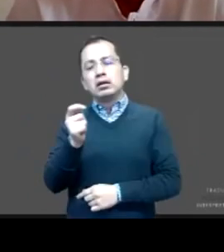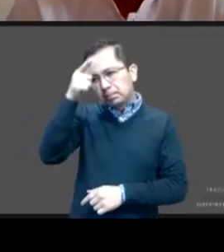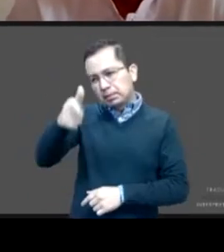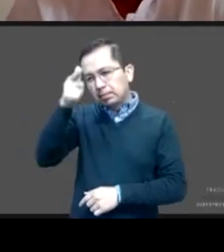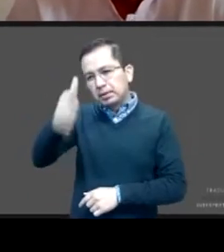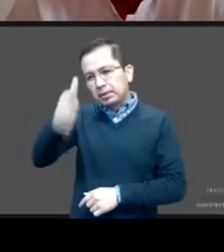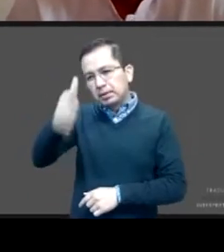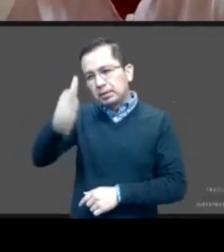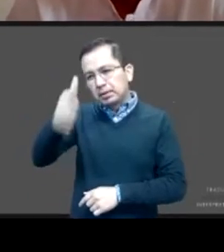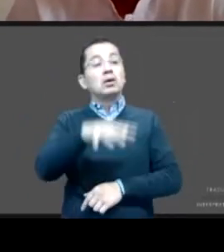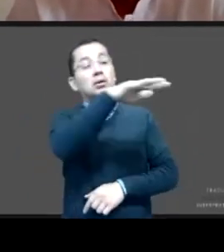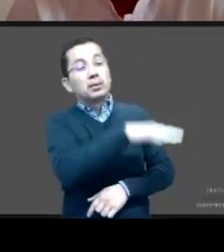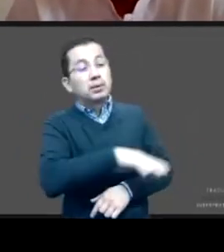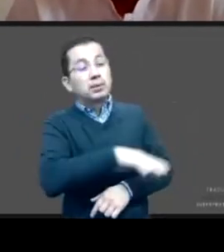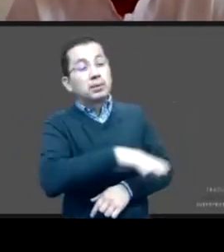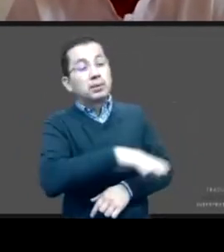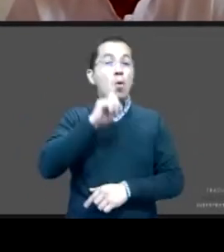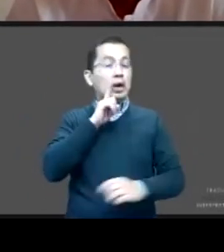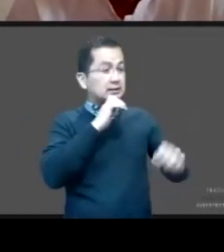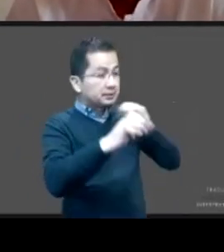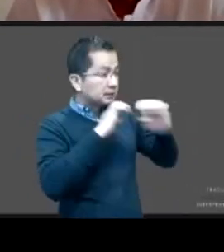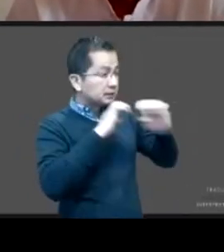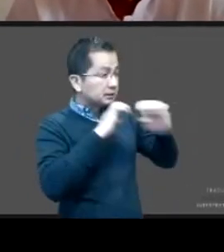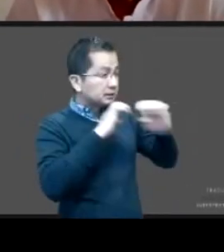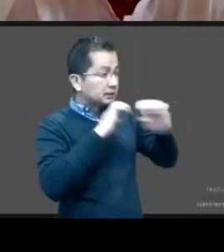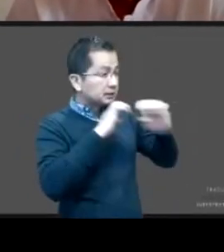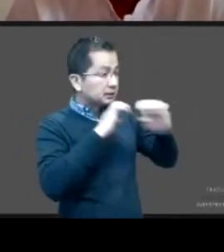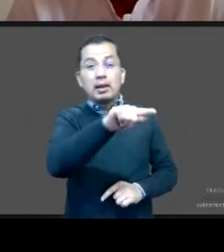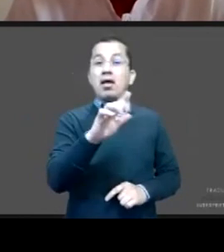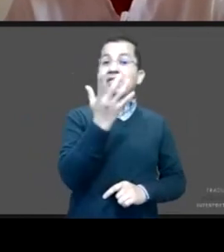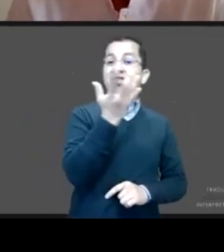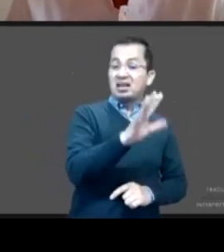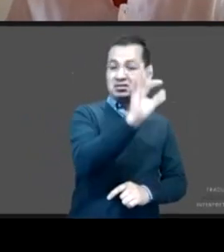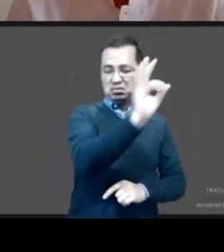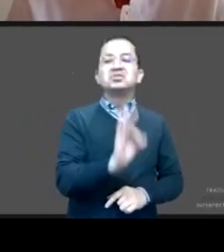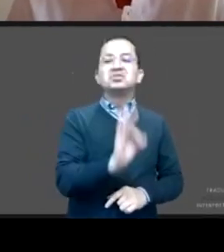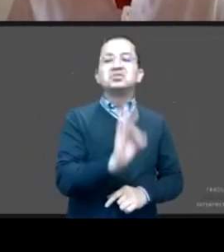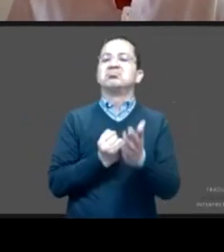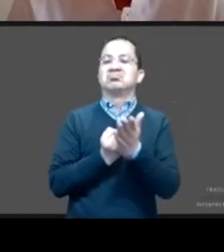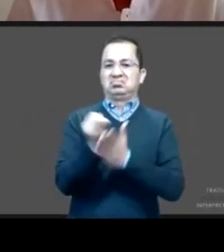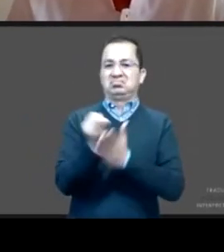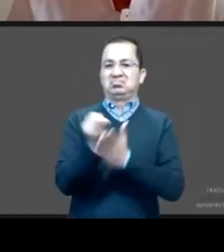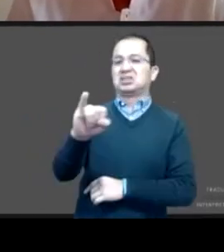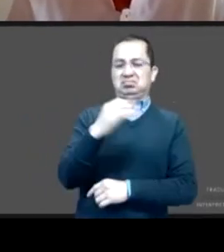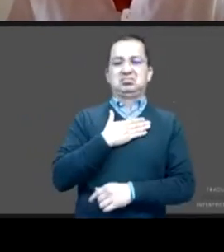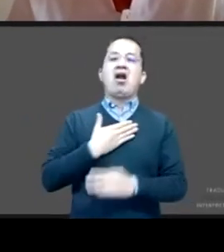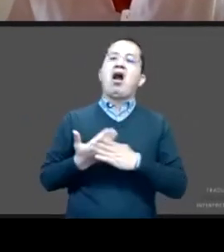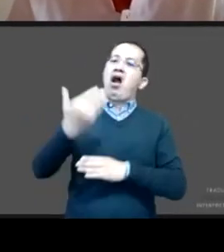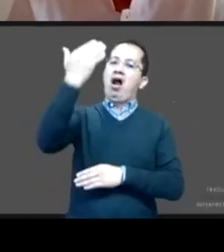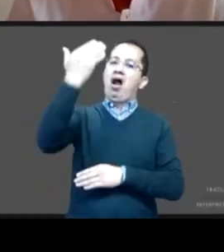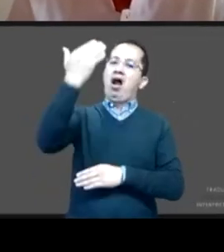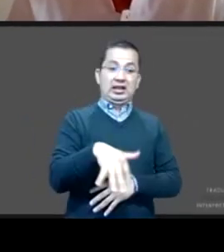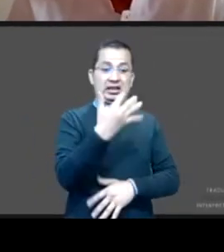las mujeres entrevistadas declaran que fueron víctimas de algún tipo de abuso sexual antes de los 15 años.